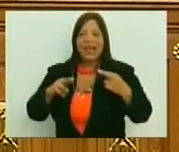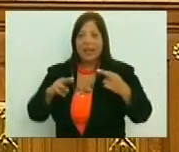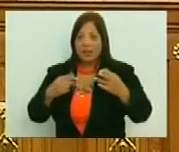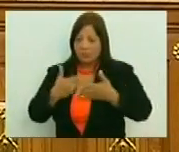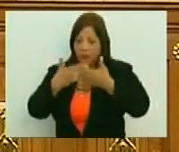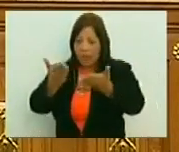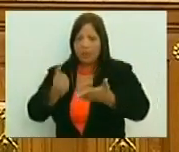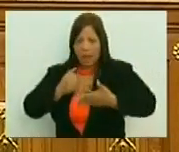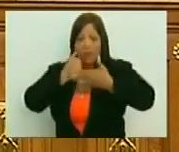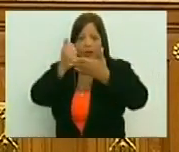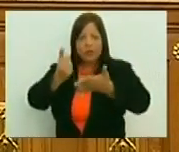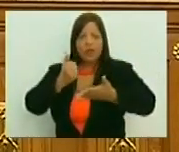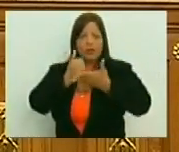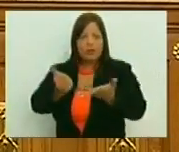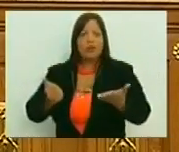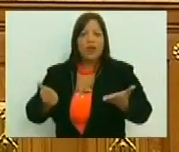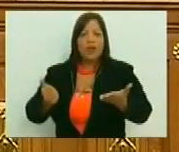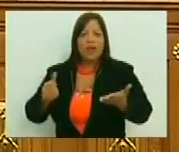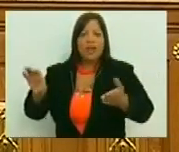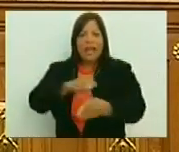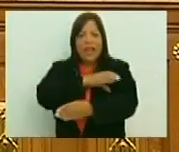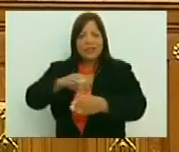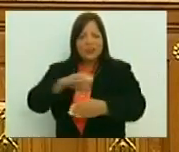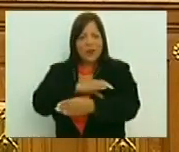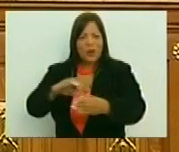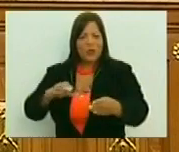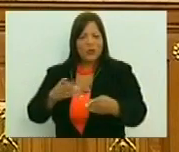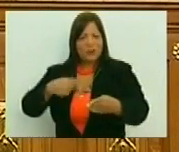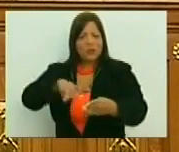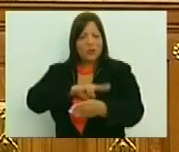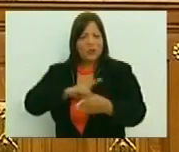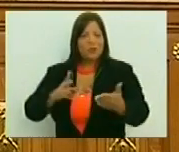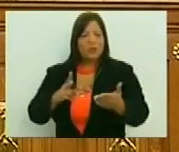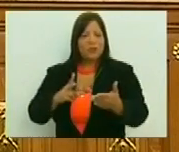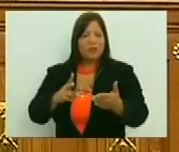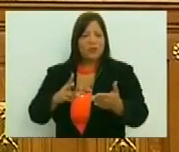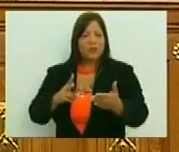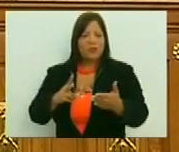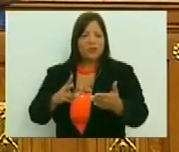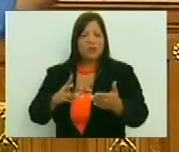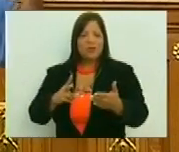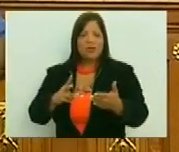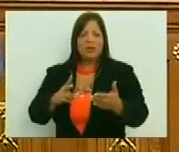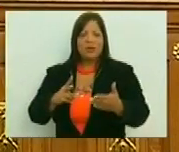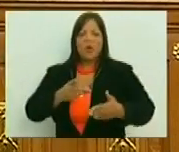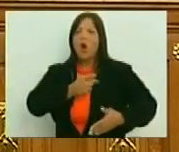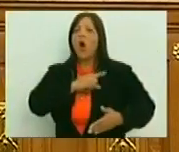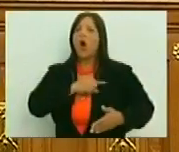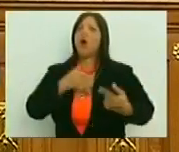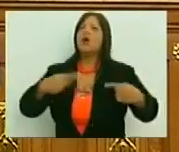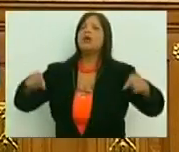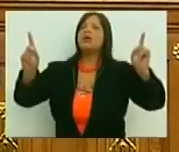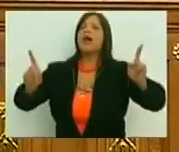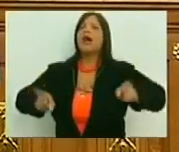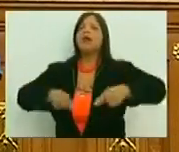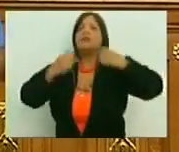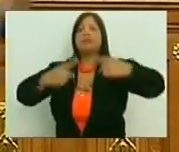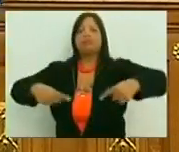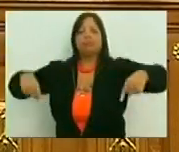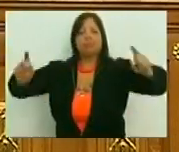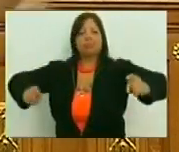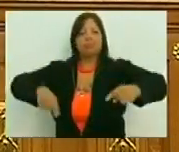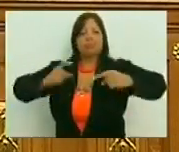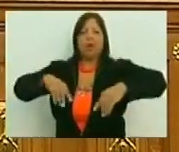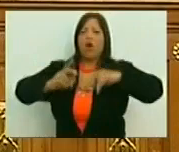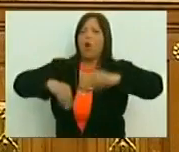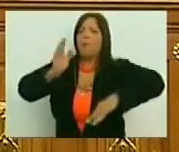contribuye, contribuye a Lía, ya ha contribuido la canción de Lía, y nosotros en eso, ni te va a hacer sensible, que escuches música clásica, ni que